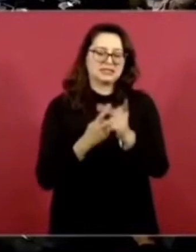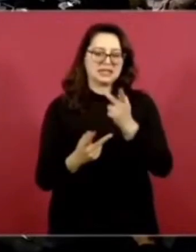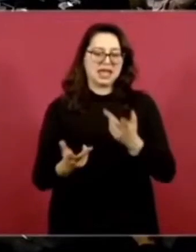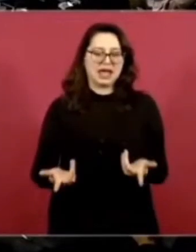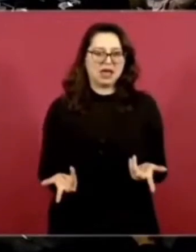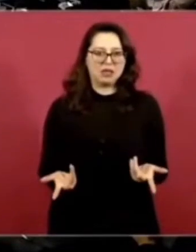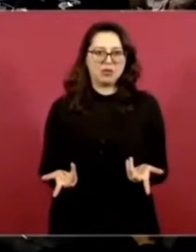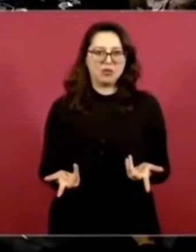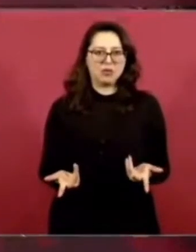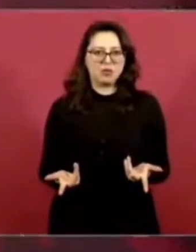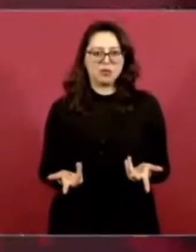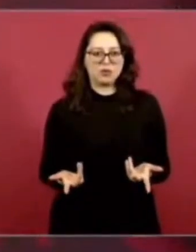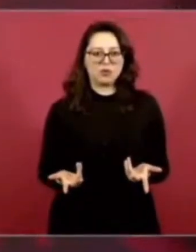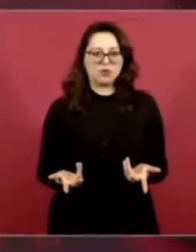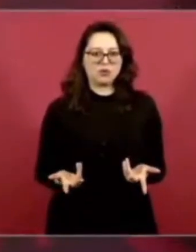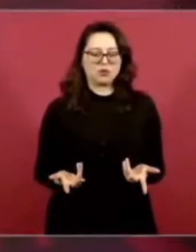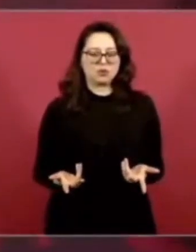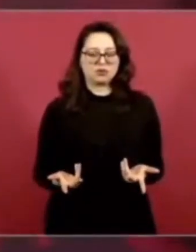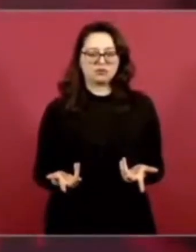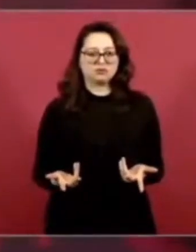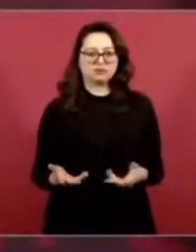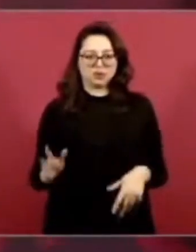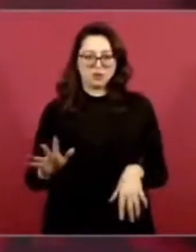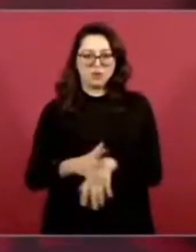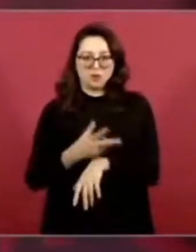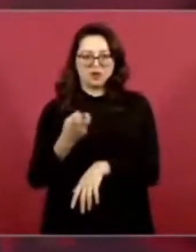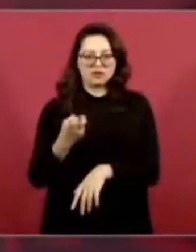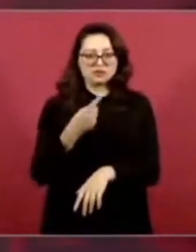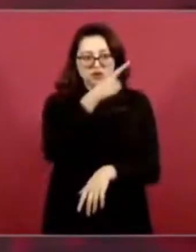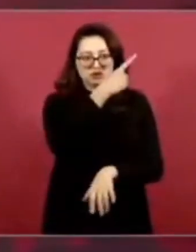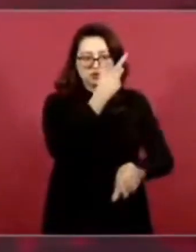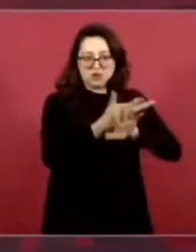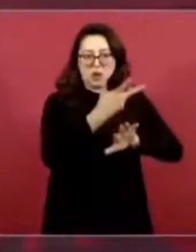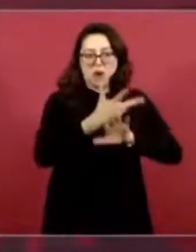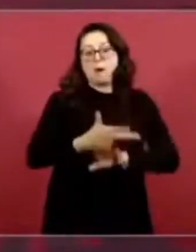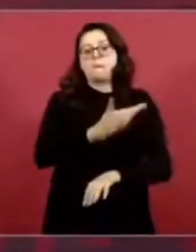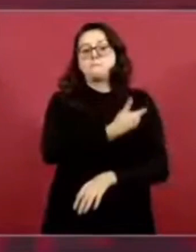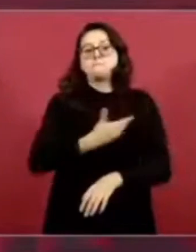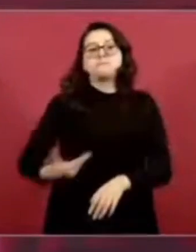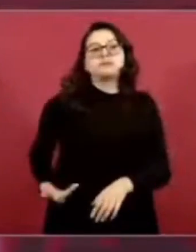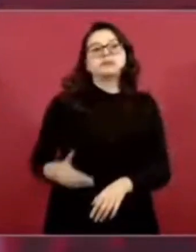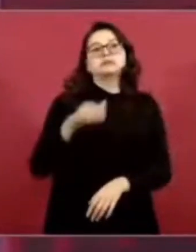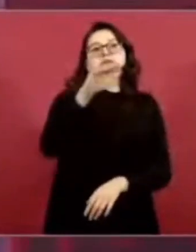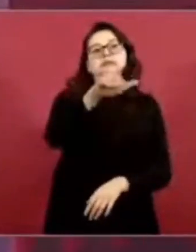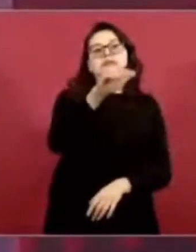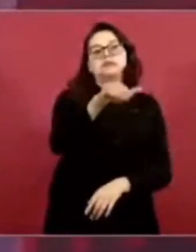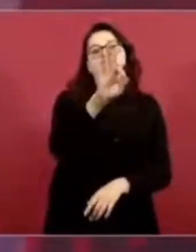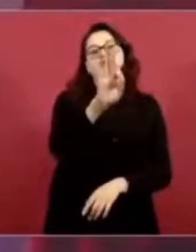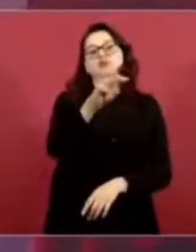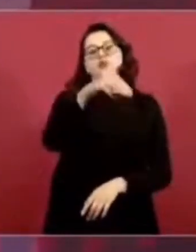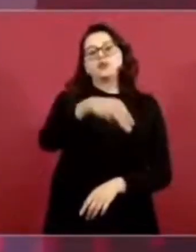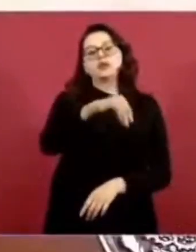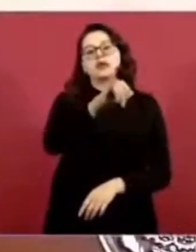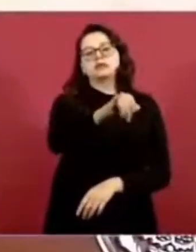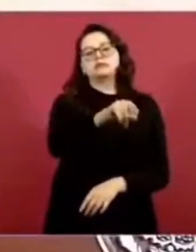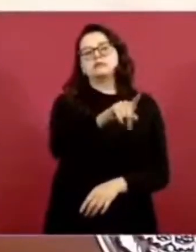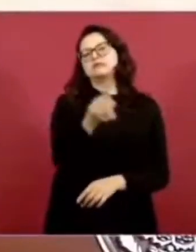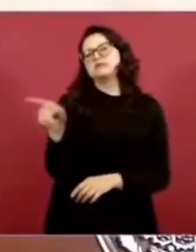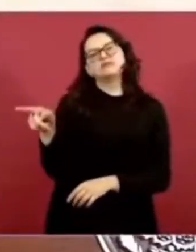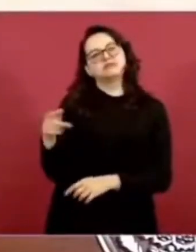desde la presidencia de Estados Unidos para que el Fondo Monetario Internacional